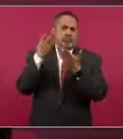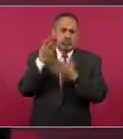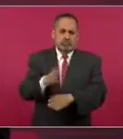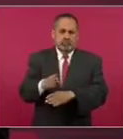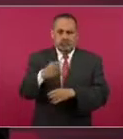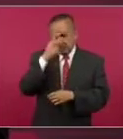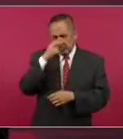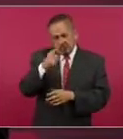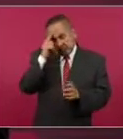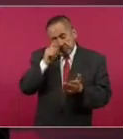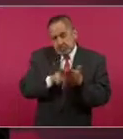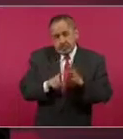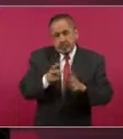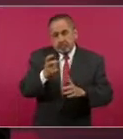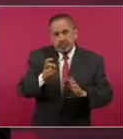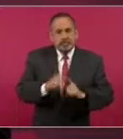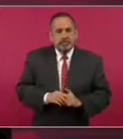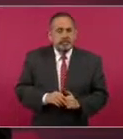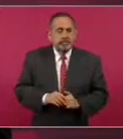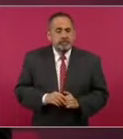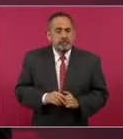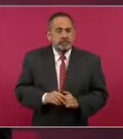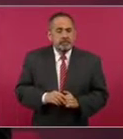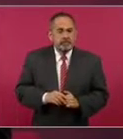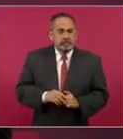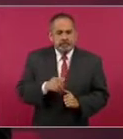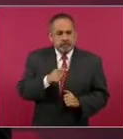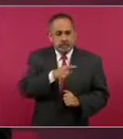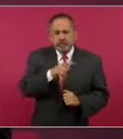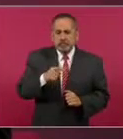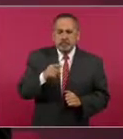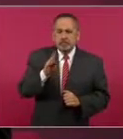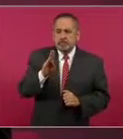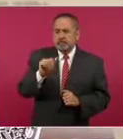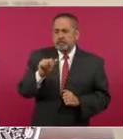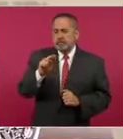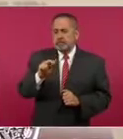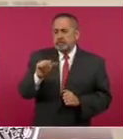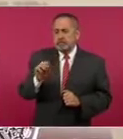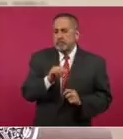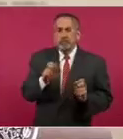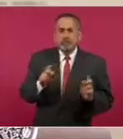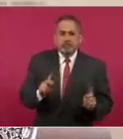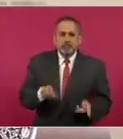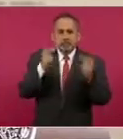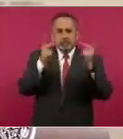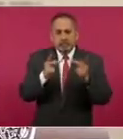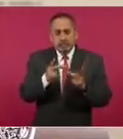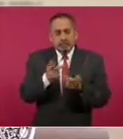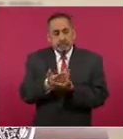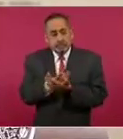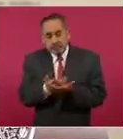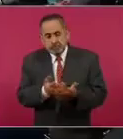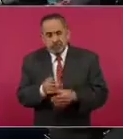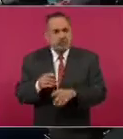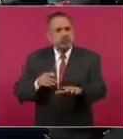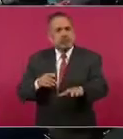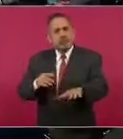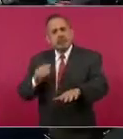que se está vendiendo de Banamex. ¿Ya habrá